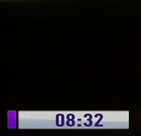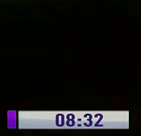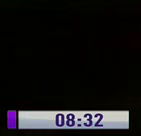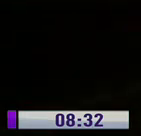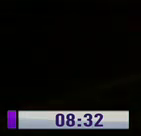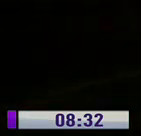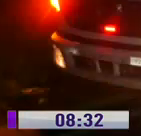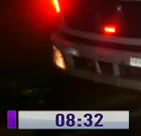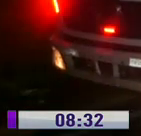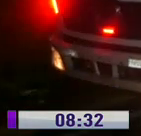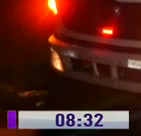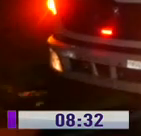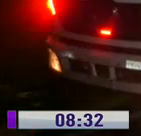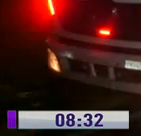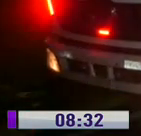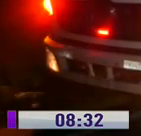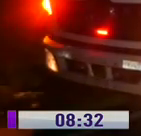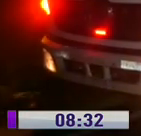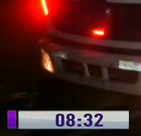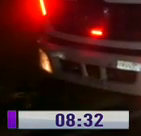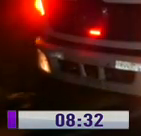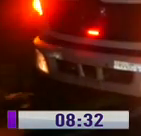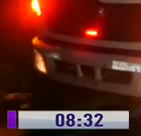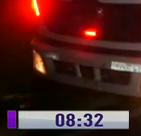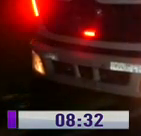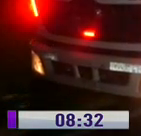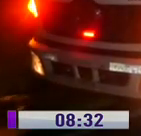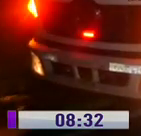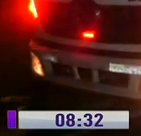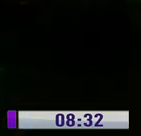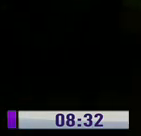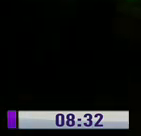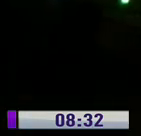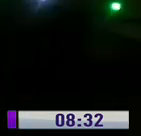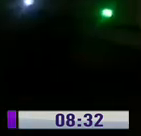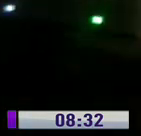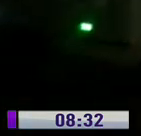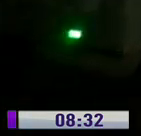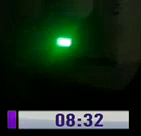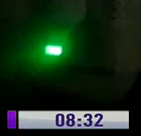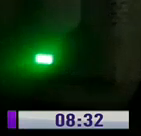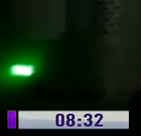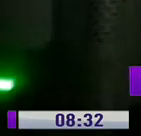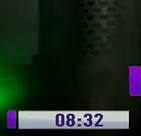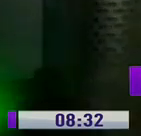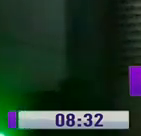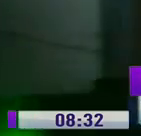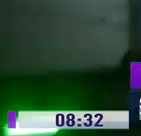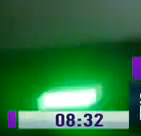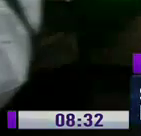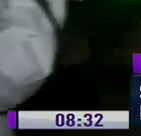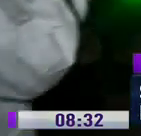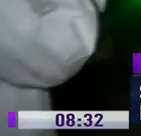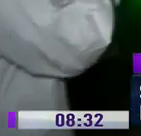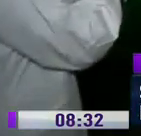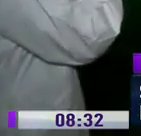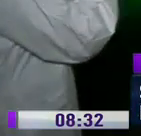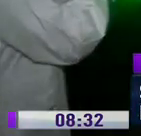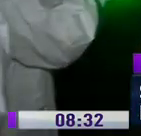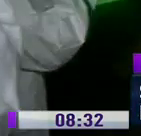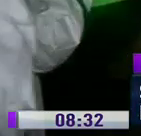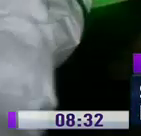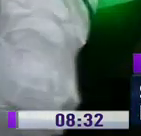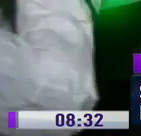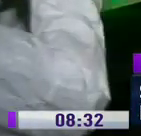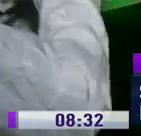la emergencia sanitaria, el gobierno nacional habilitó desde este 2 de abril cuatro corredores logísticos que pretenden abastecer de productos al